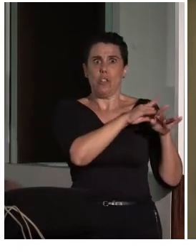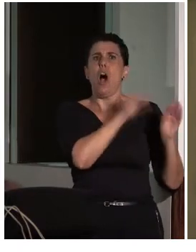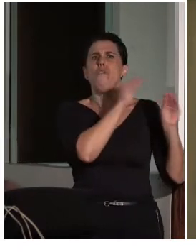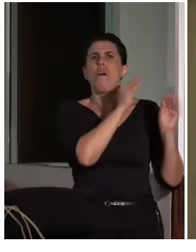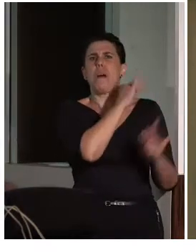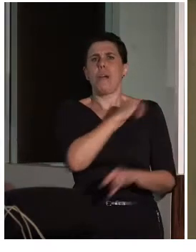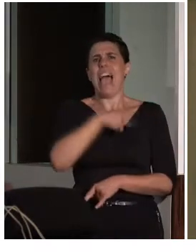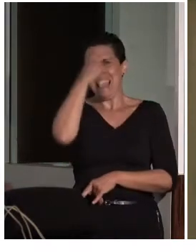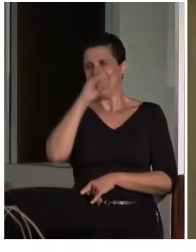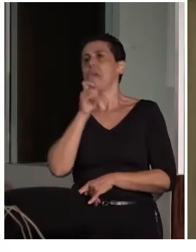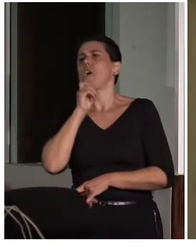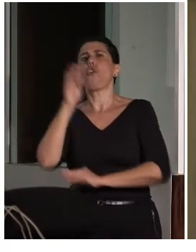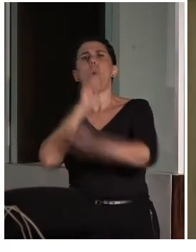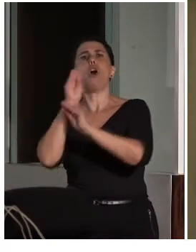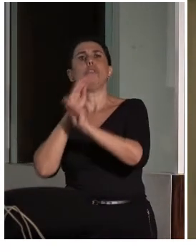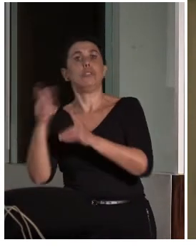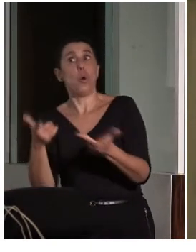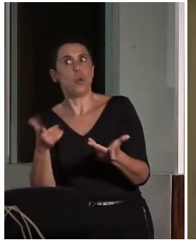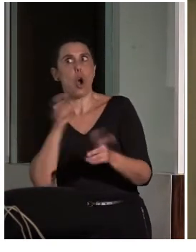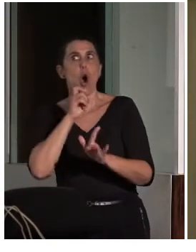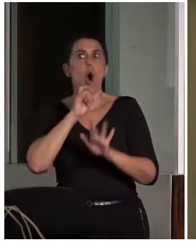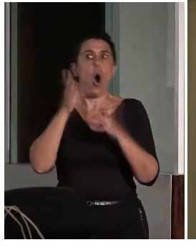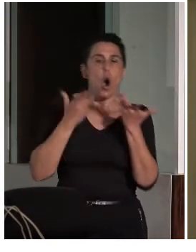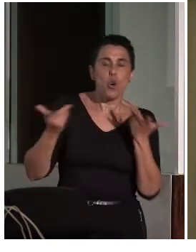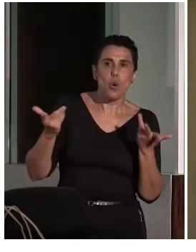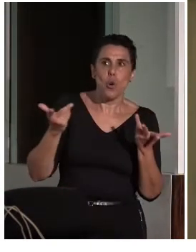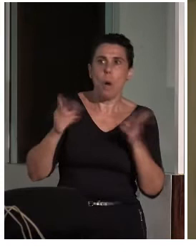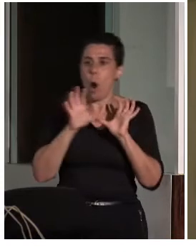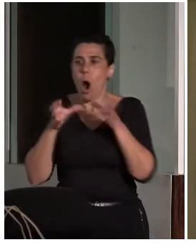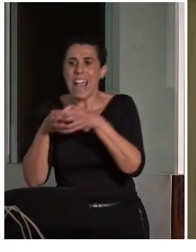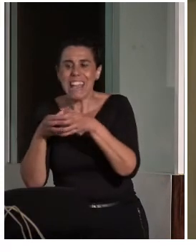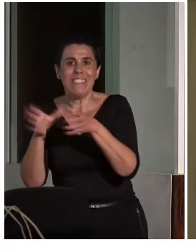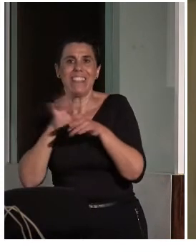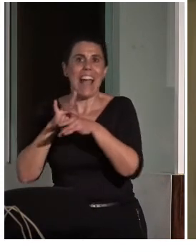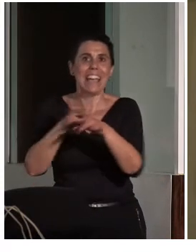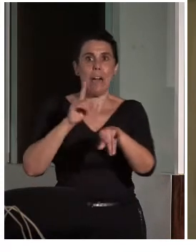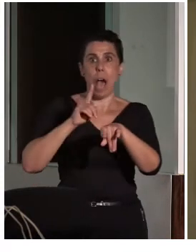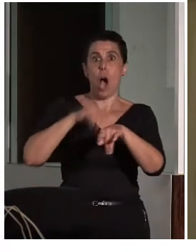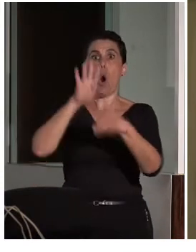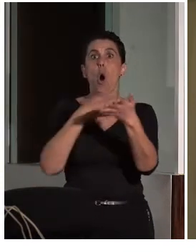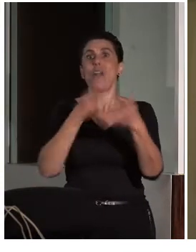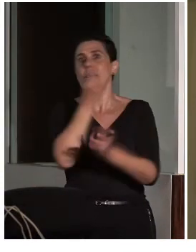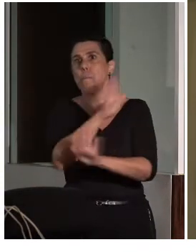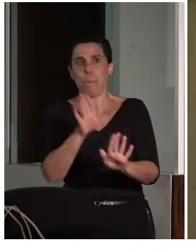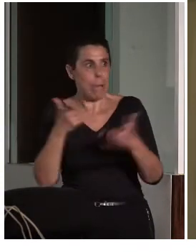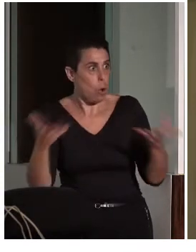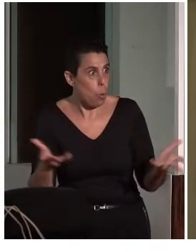las visitas guiadas fueran en determinado horario, cuando menos